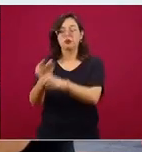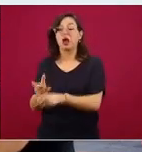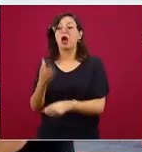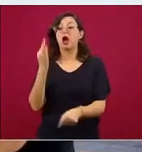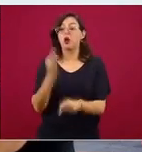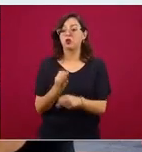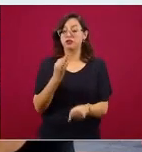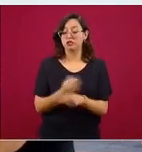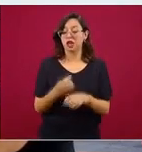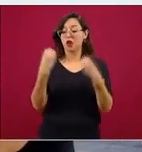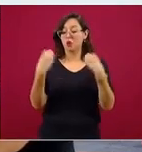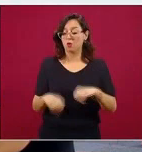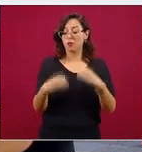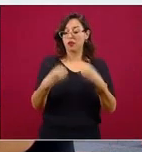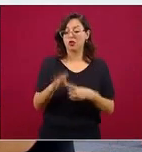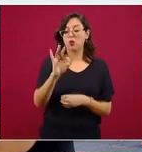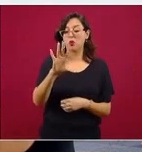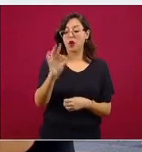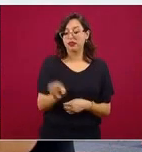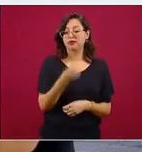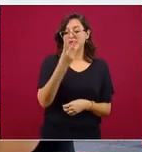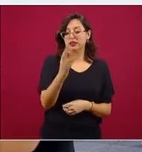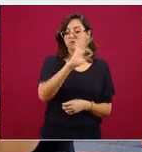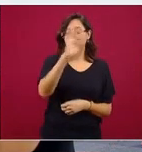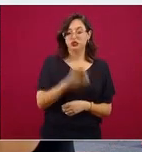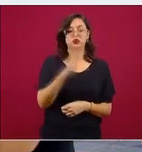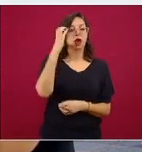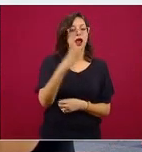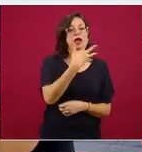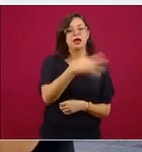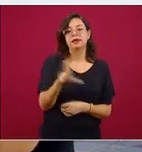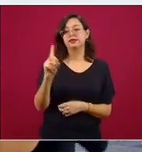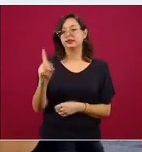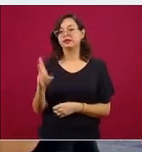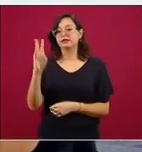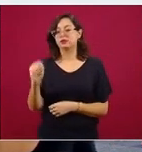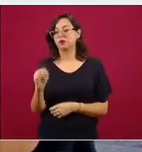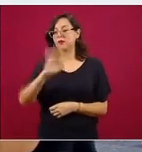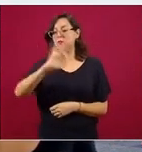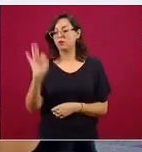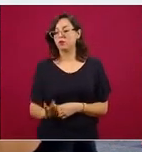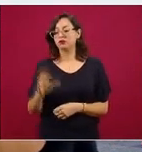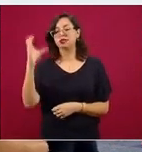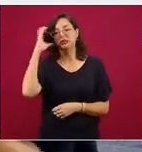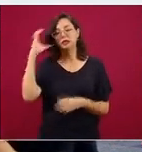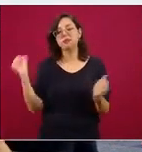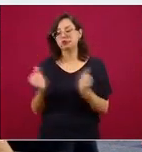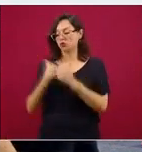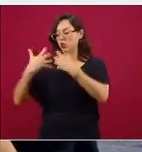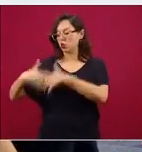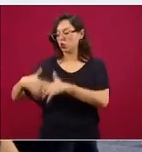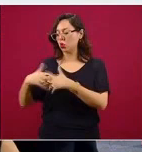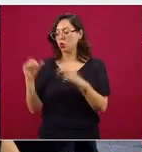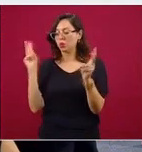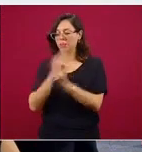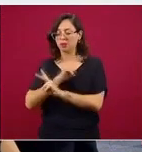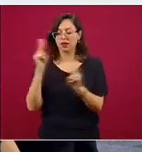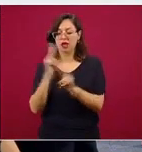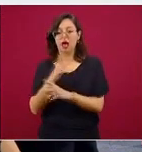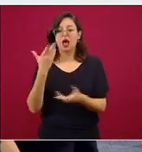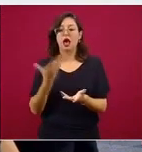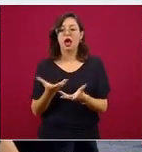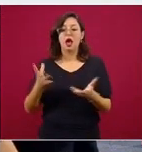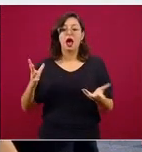ocupada al 43 por ciento en camas generales y al 39 por ciento en camas con ventilador. Y hoy tenemos